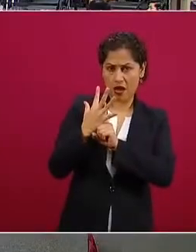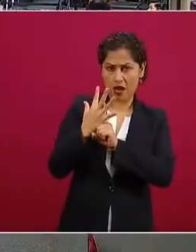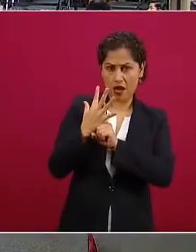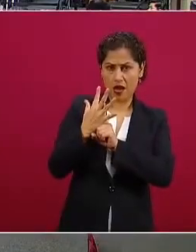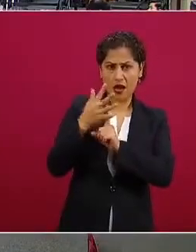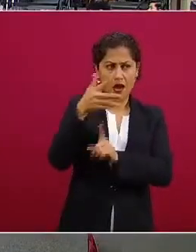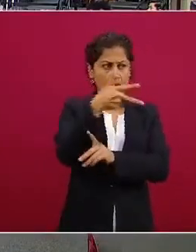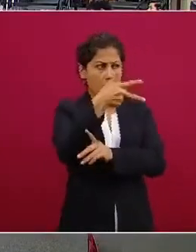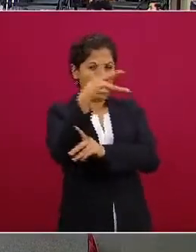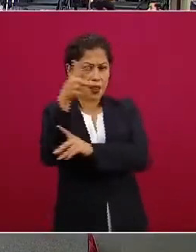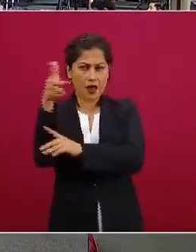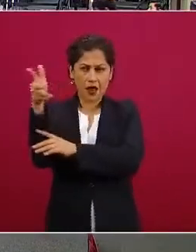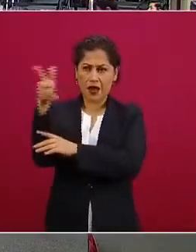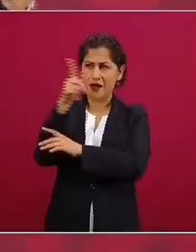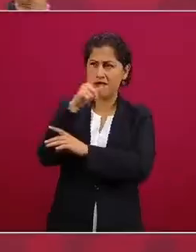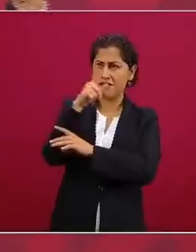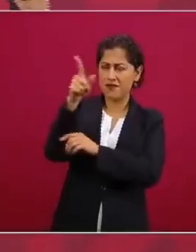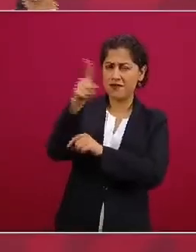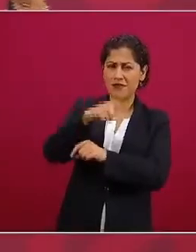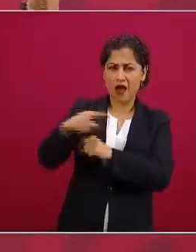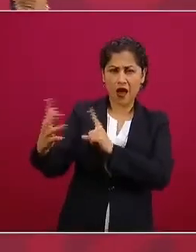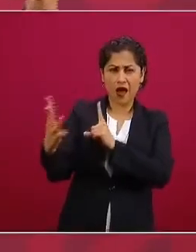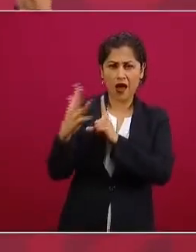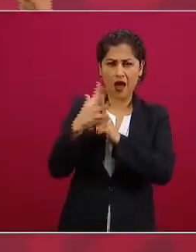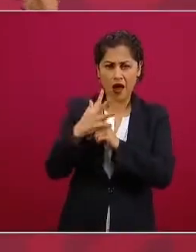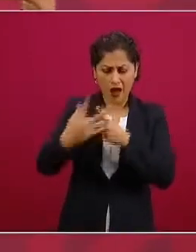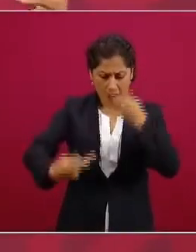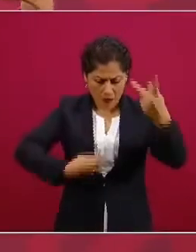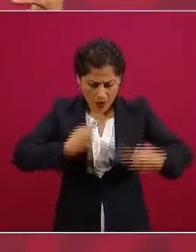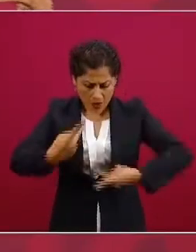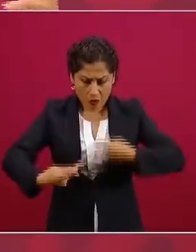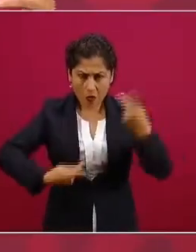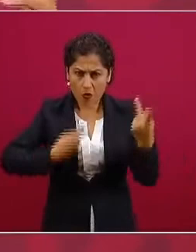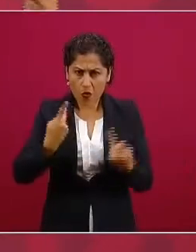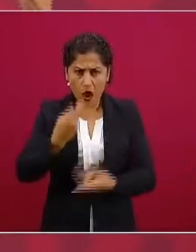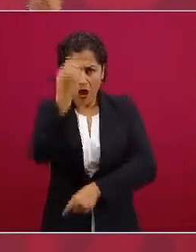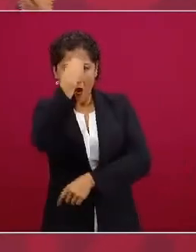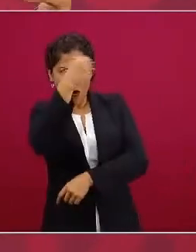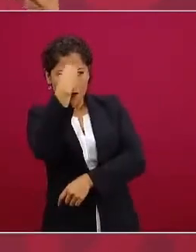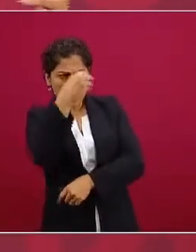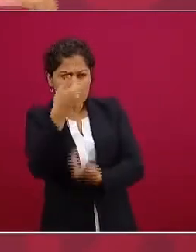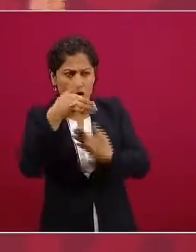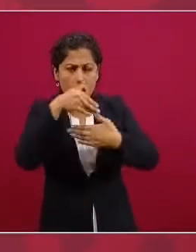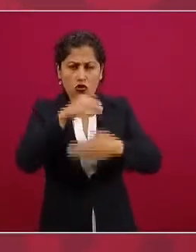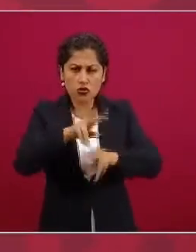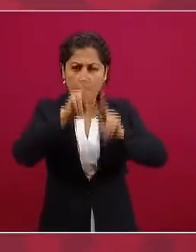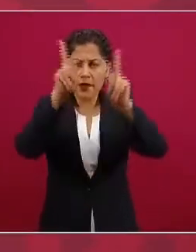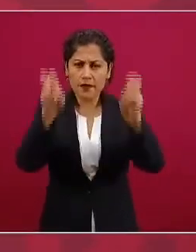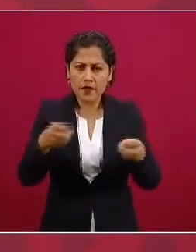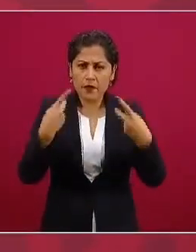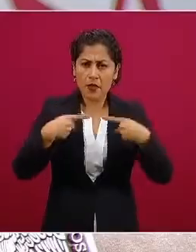¿qué opina que ya murió la primer persona